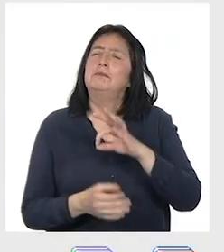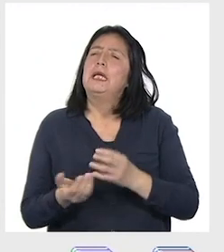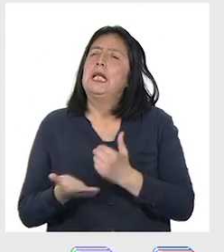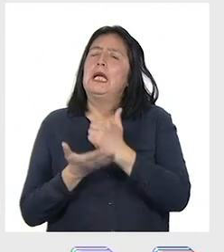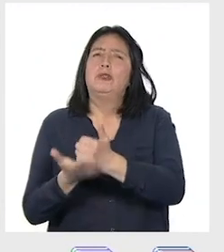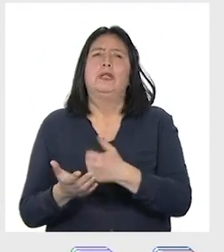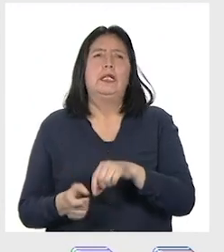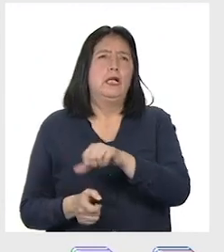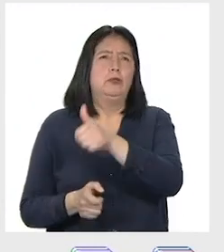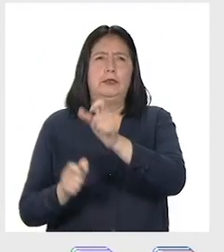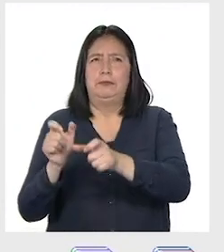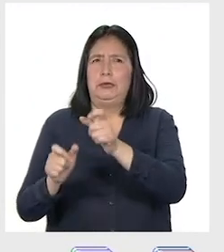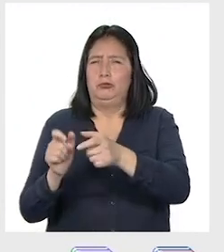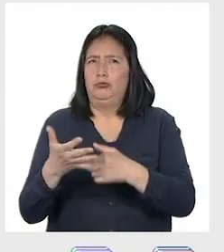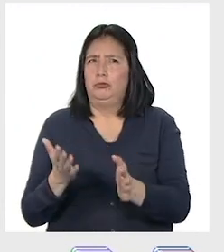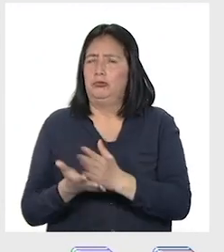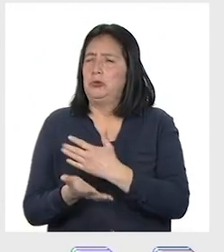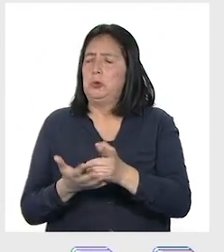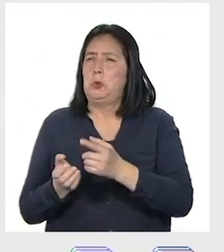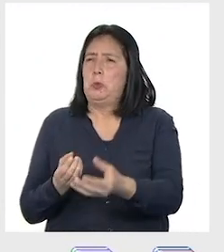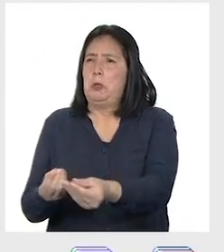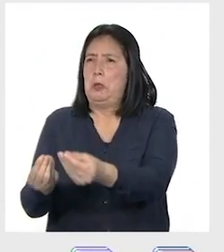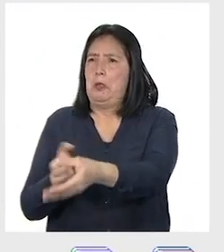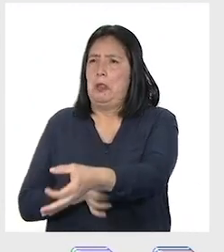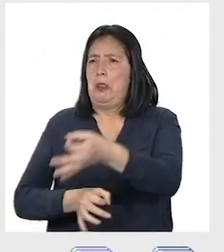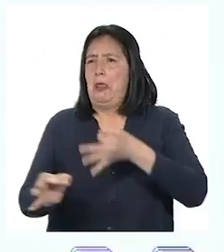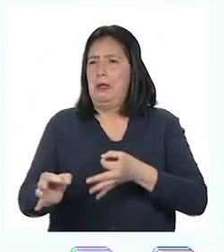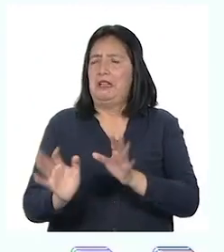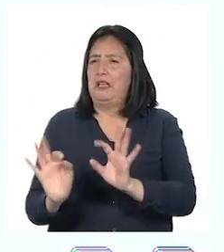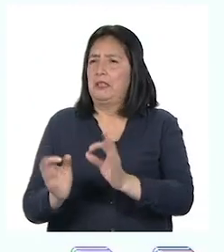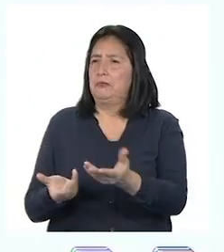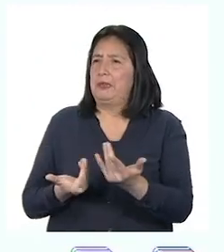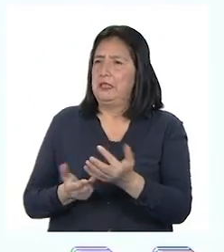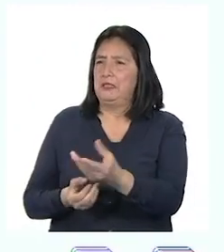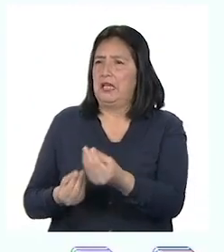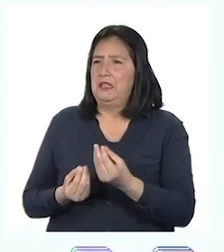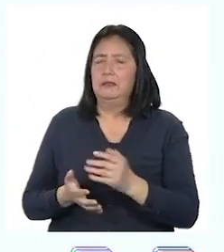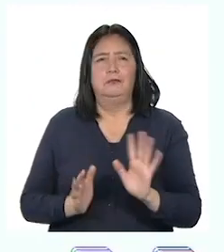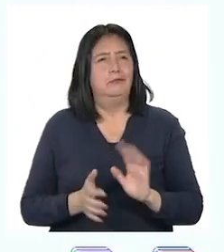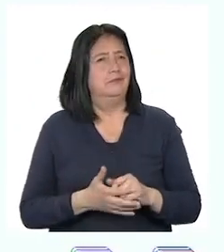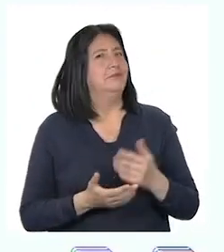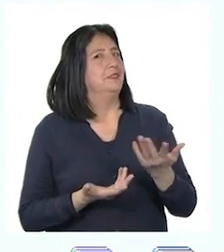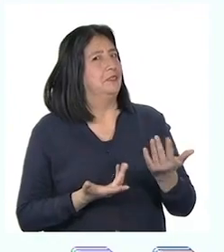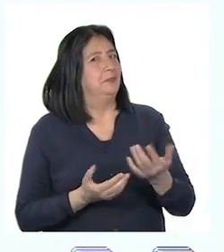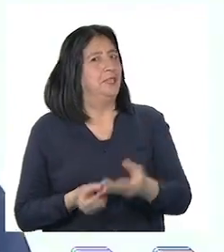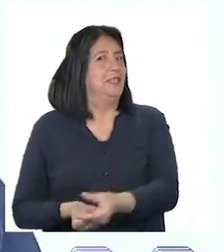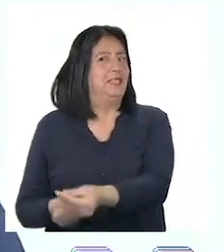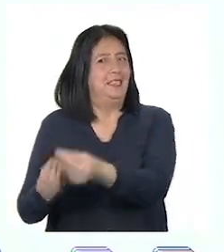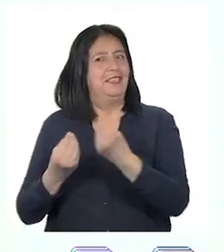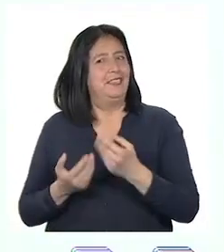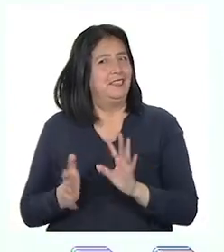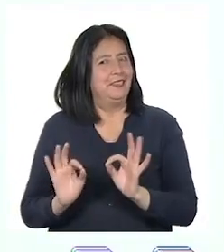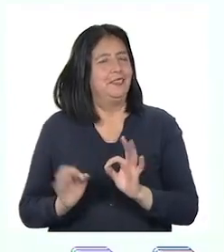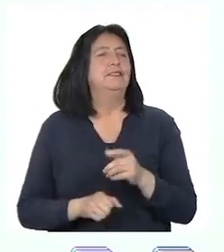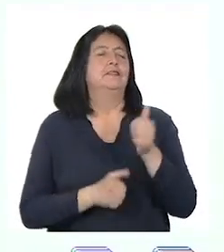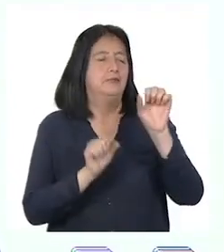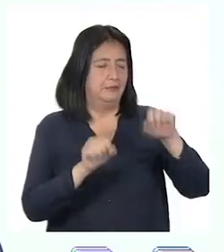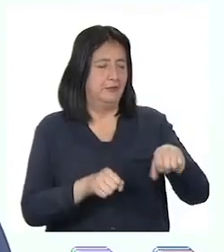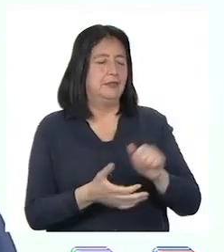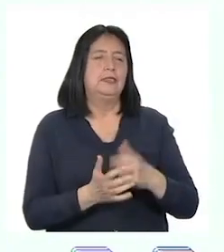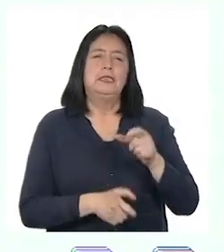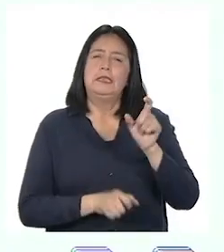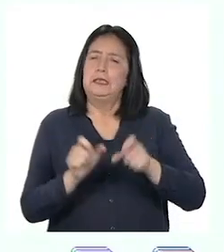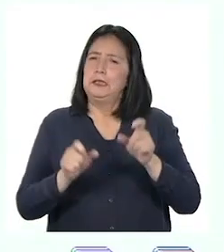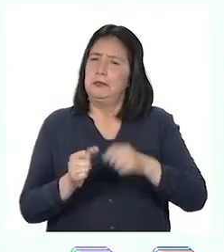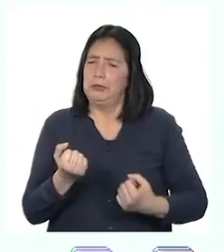beneficio de otras personas, sin esperar nada a cambio. Claro, sin esperar nada de vuelta. Así es. Las